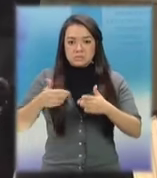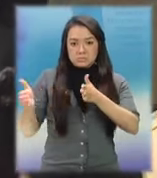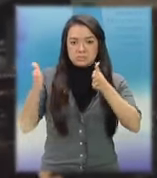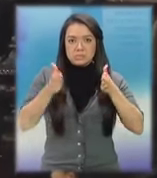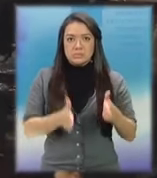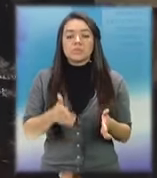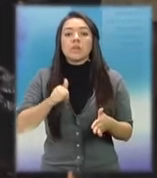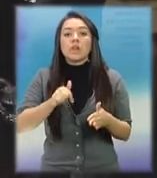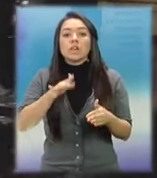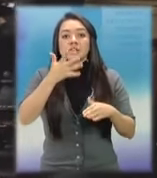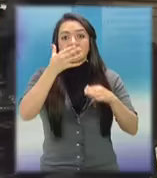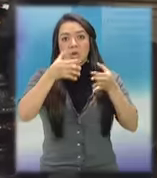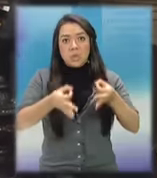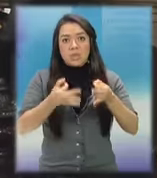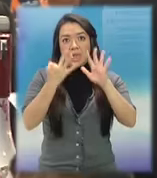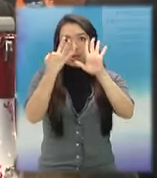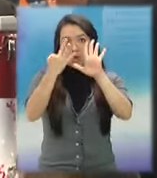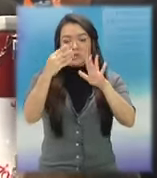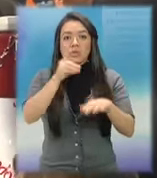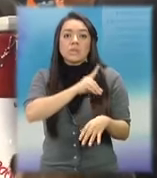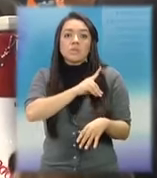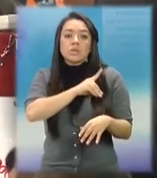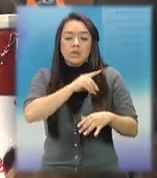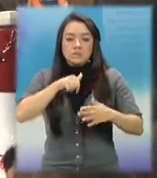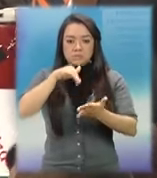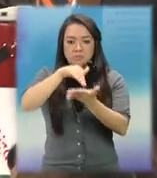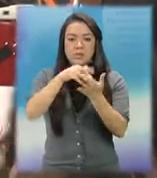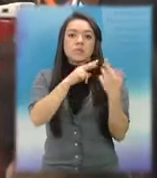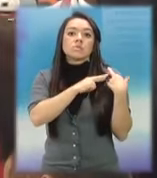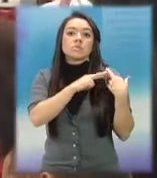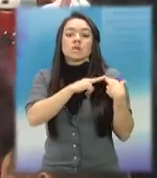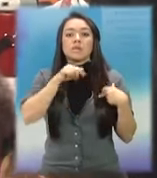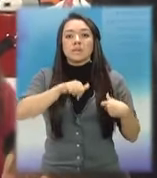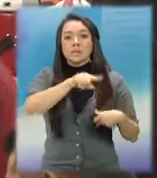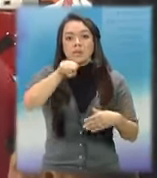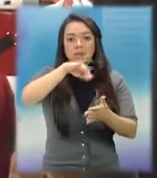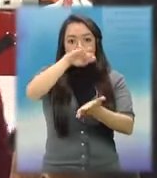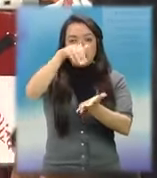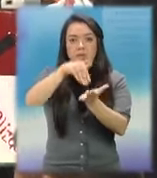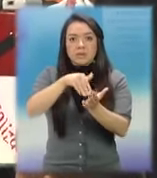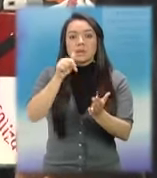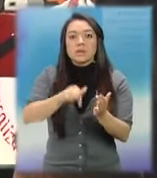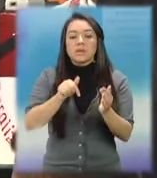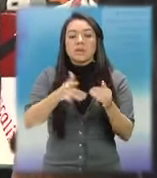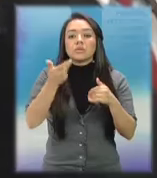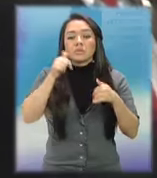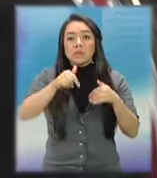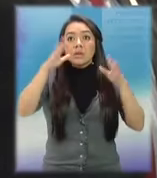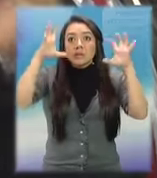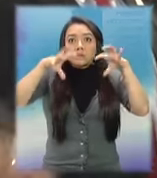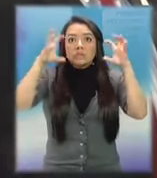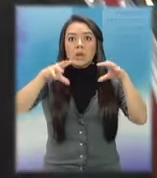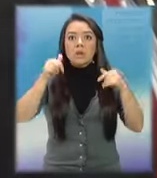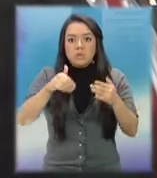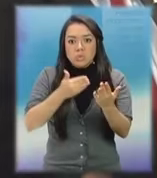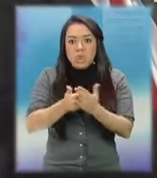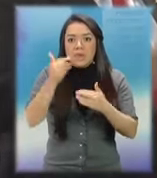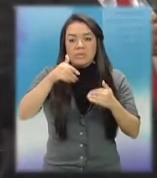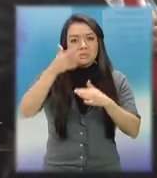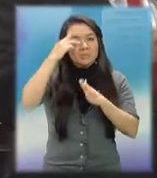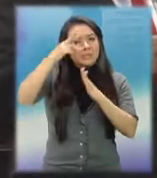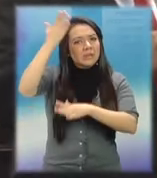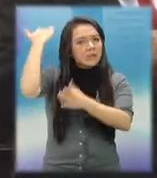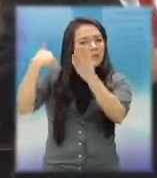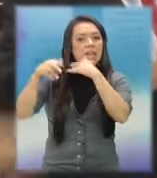acompañado con 58 diputados, mandaron de una vez a la Comisión la prórroga del estado de calamidad, lo que generó que las